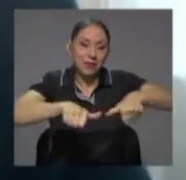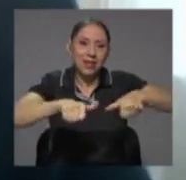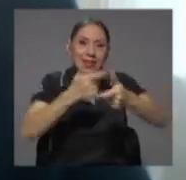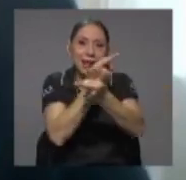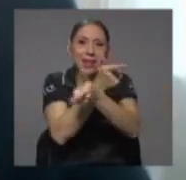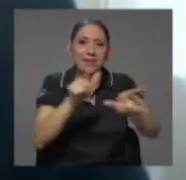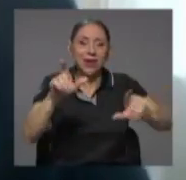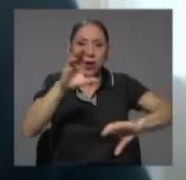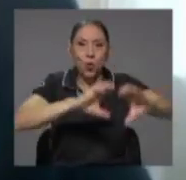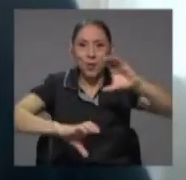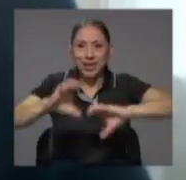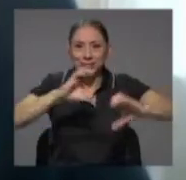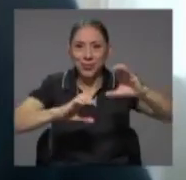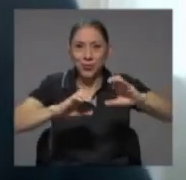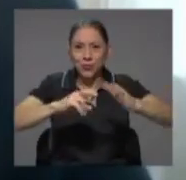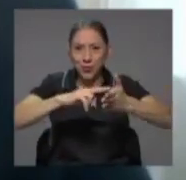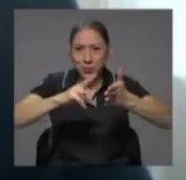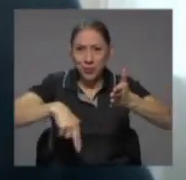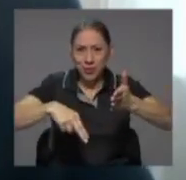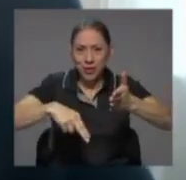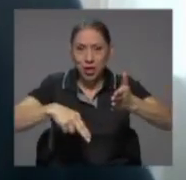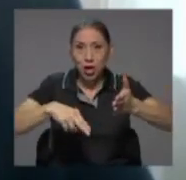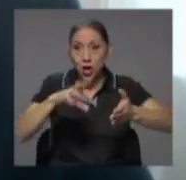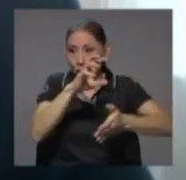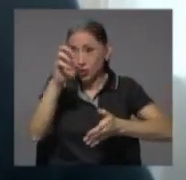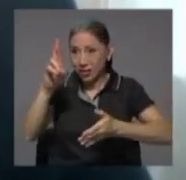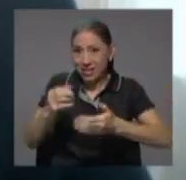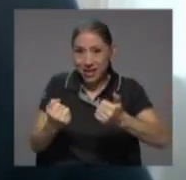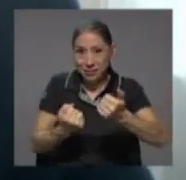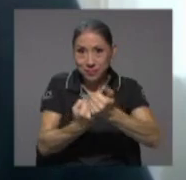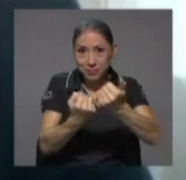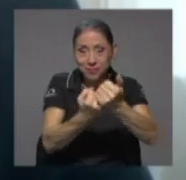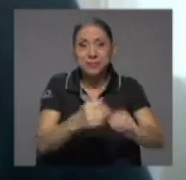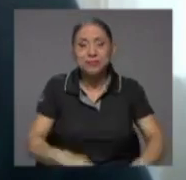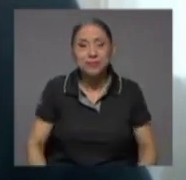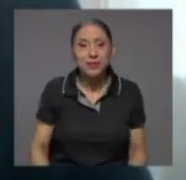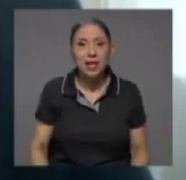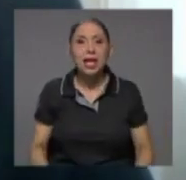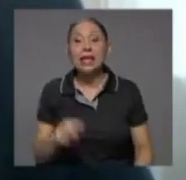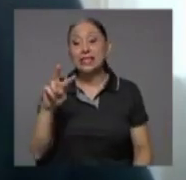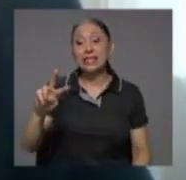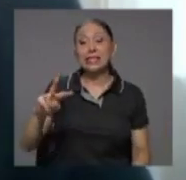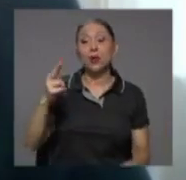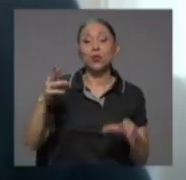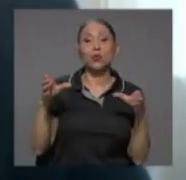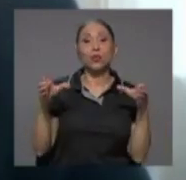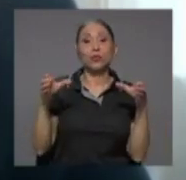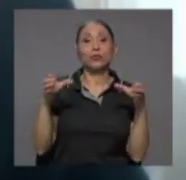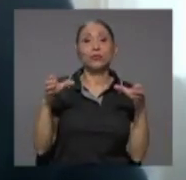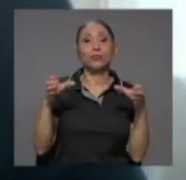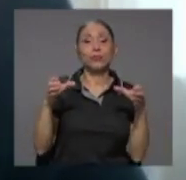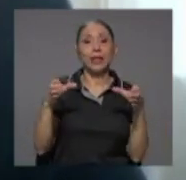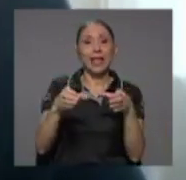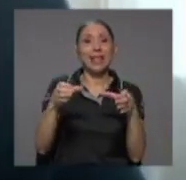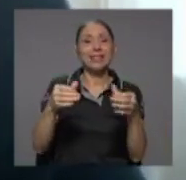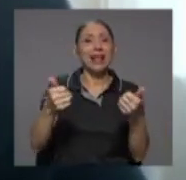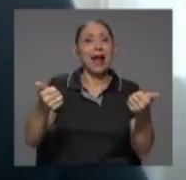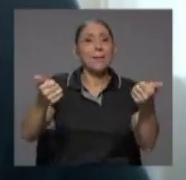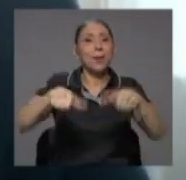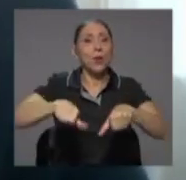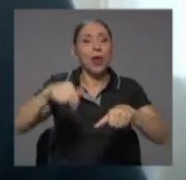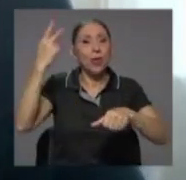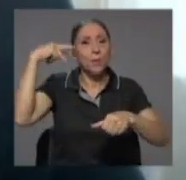también ha desarrollado en ese campo y el segundo fue en ser aprobado de políticas de salud